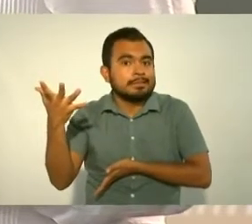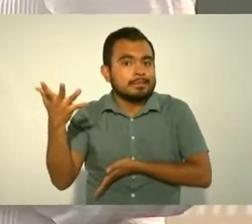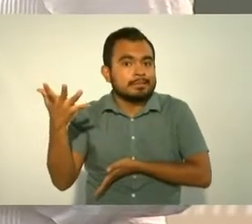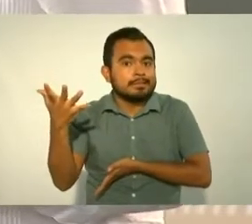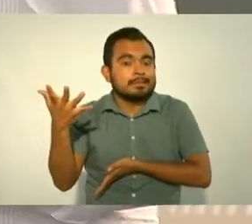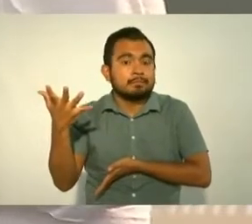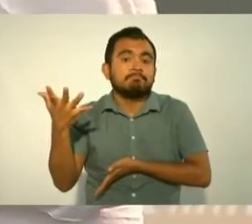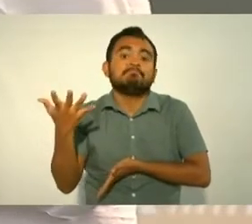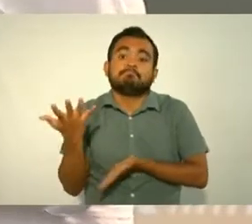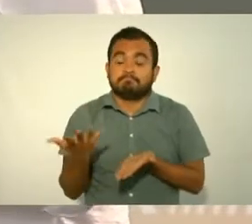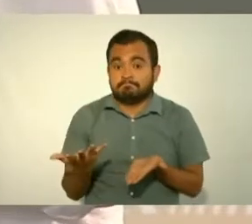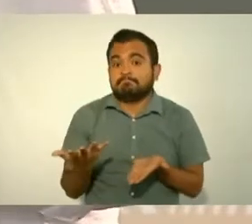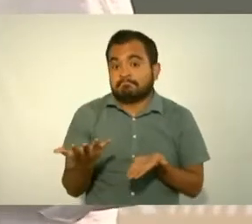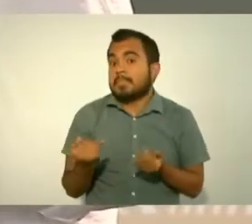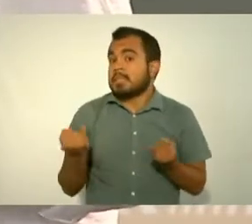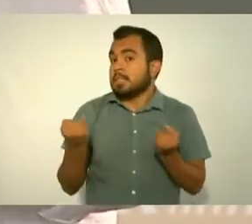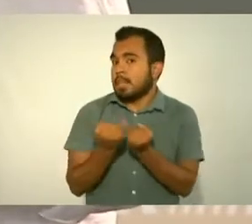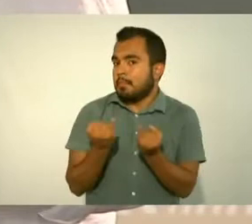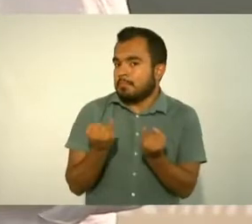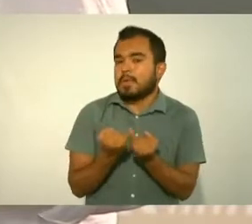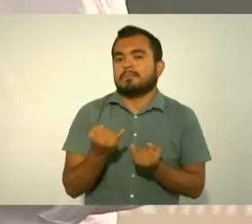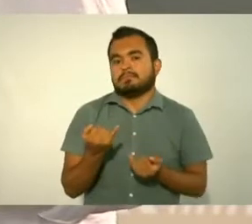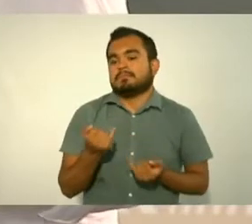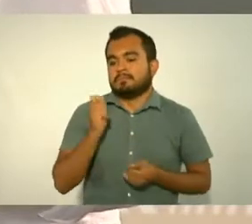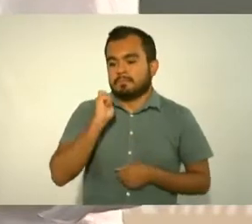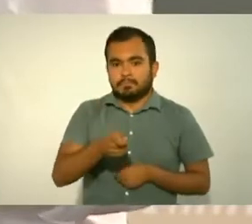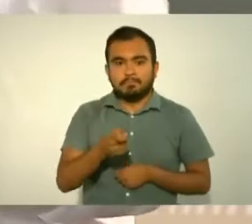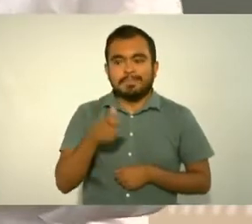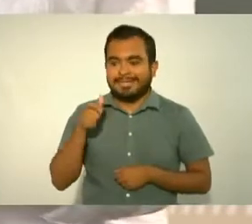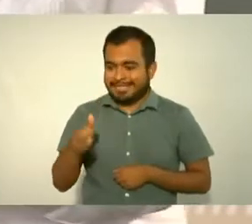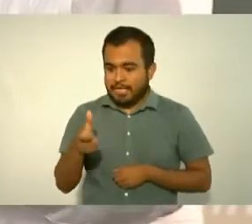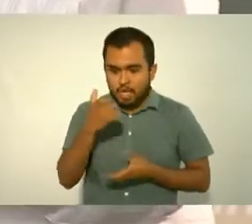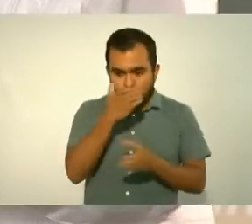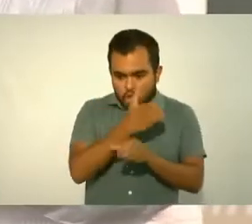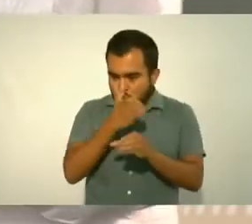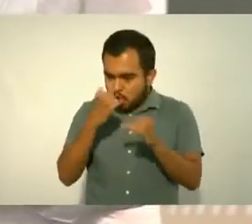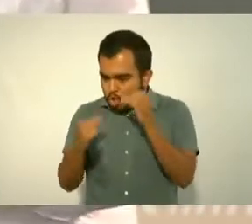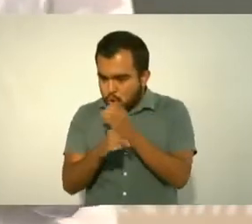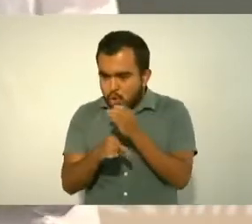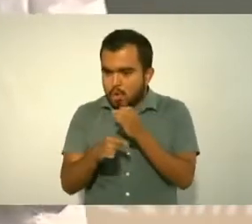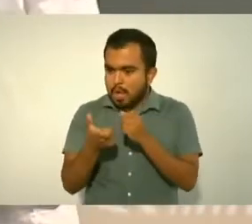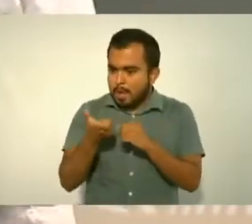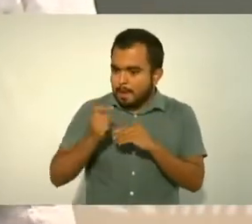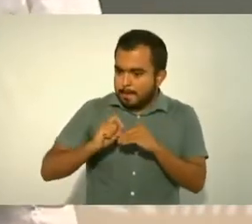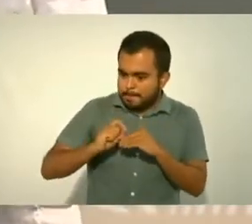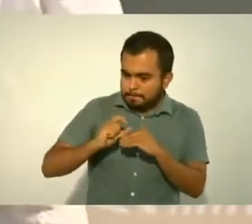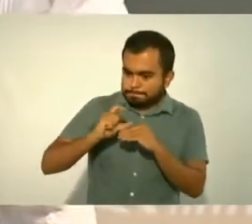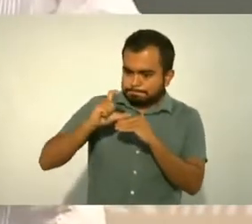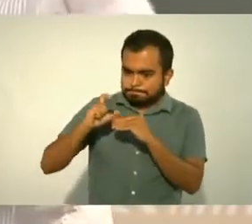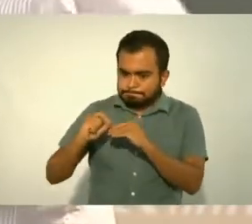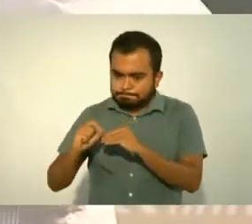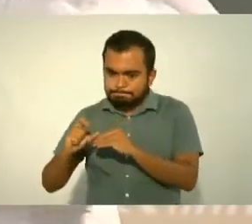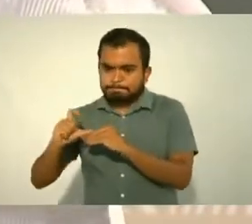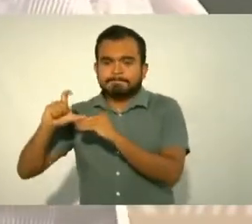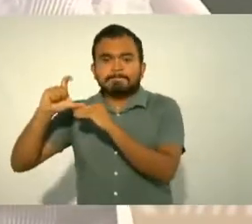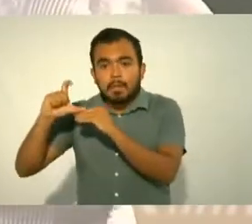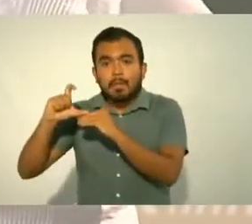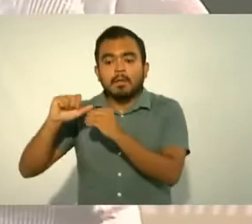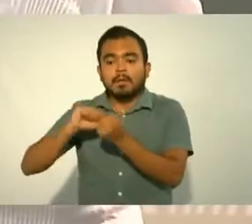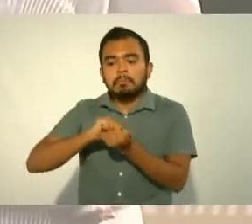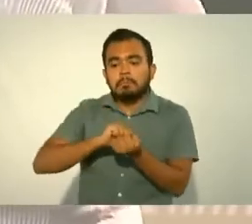llega la inflación a nulificar